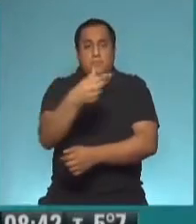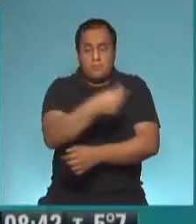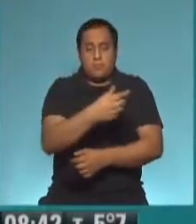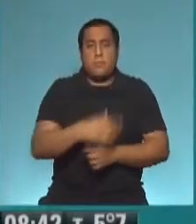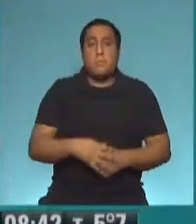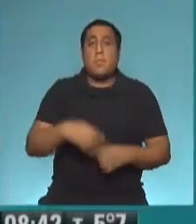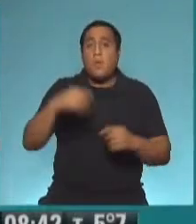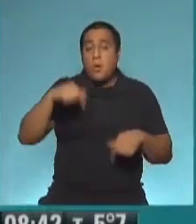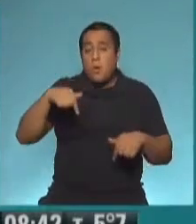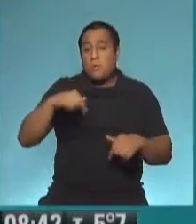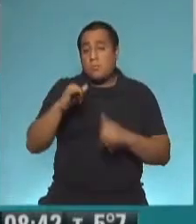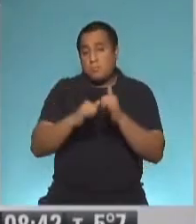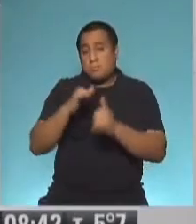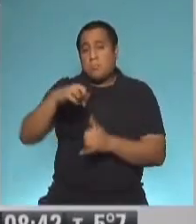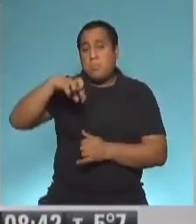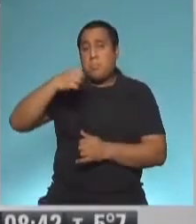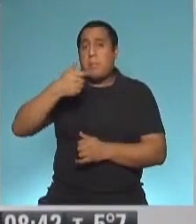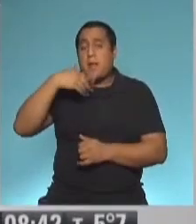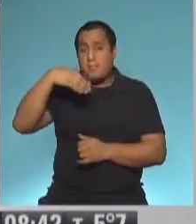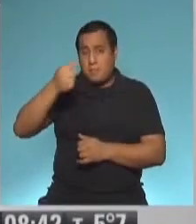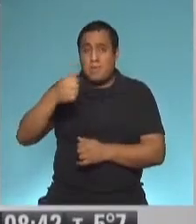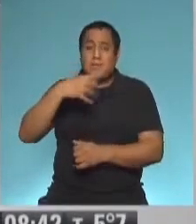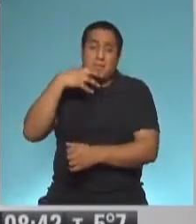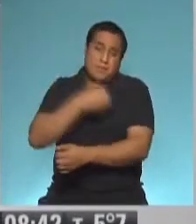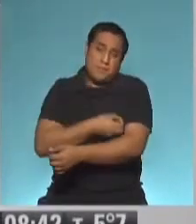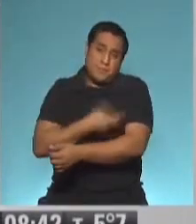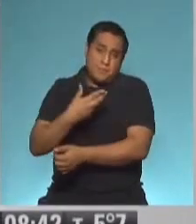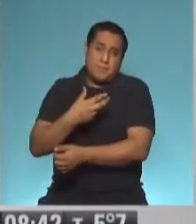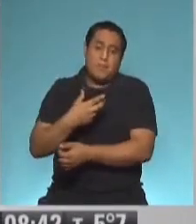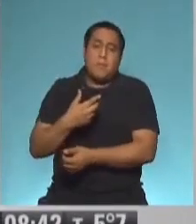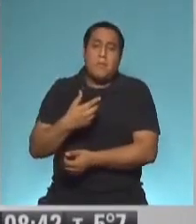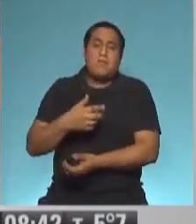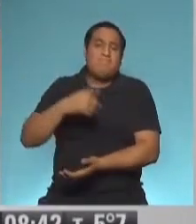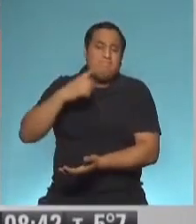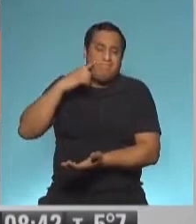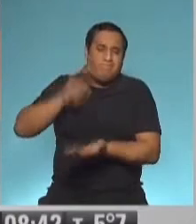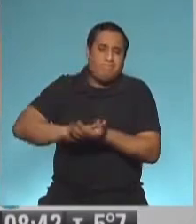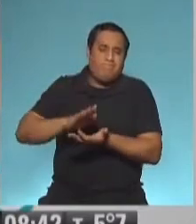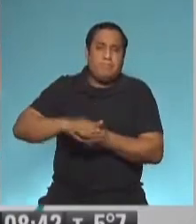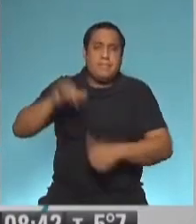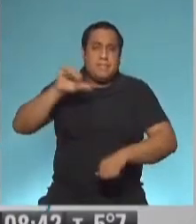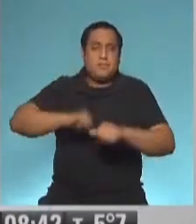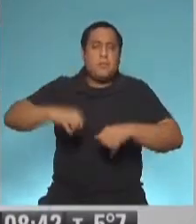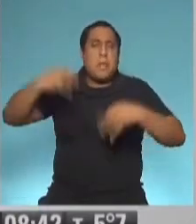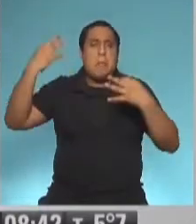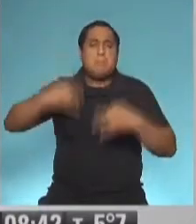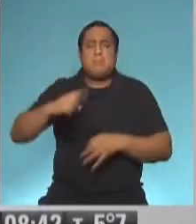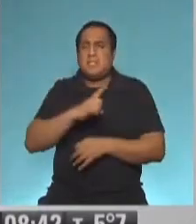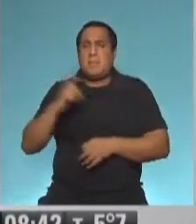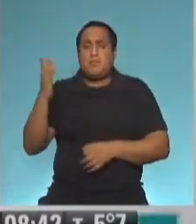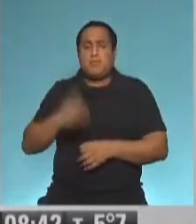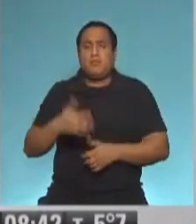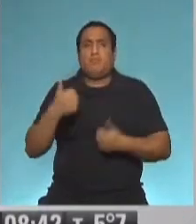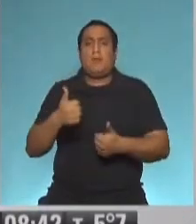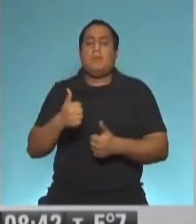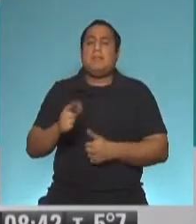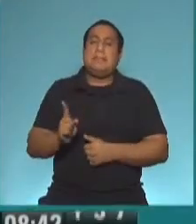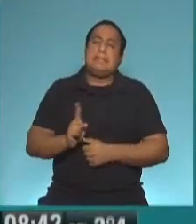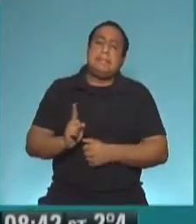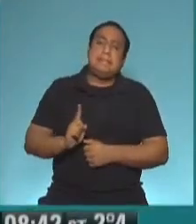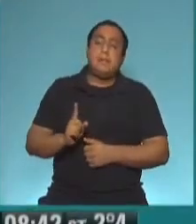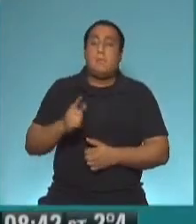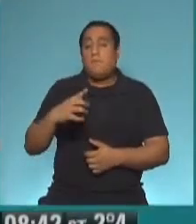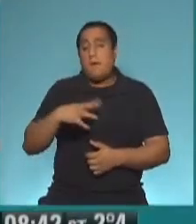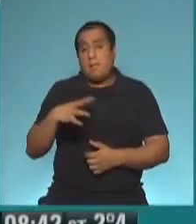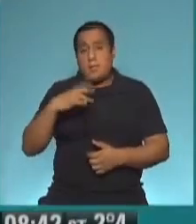hoy, hay que decirlo categóricamente, no tiene evidencia científica. Hay un estudio que se está